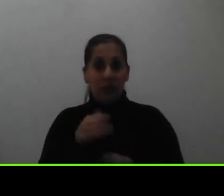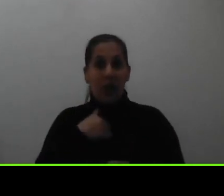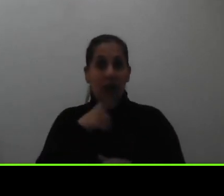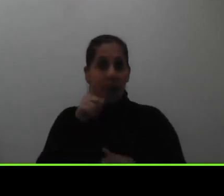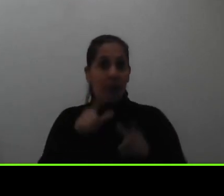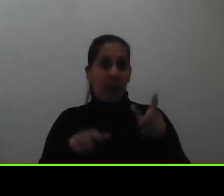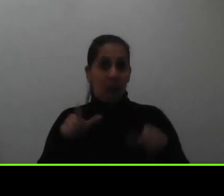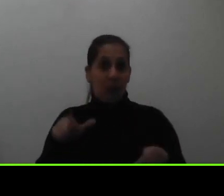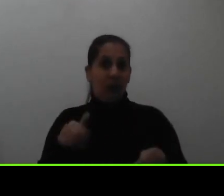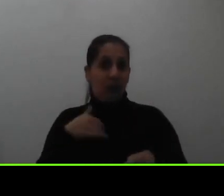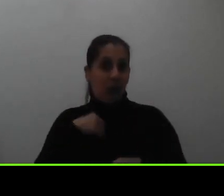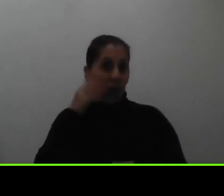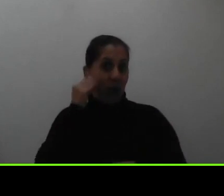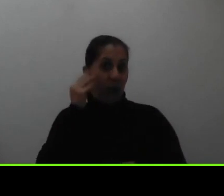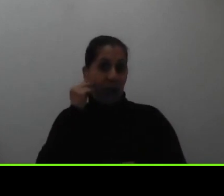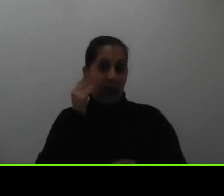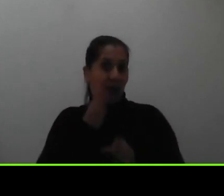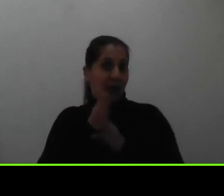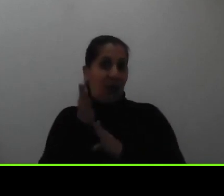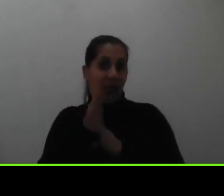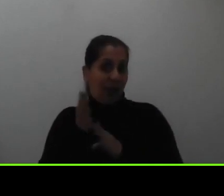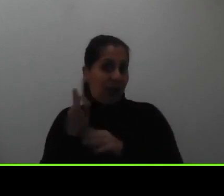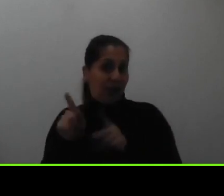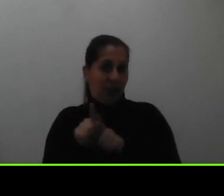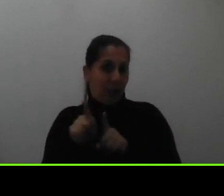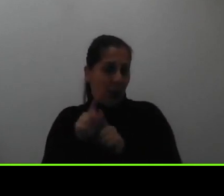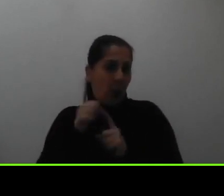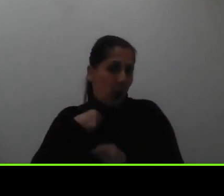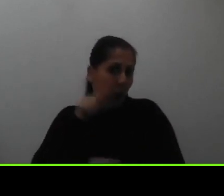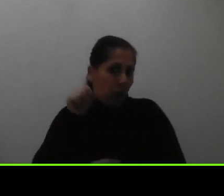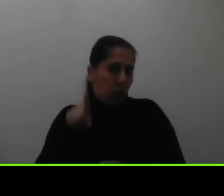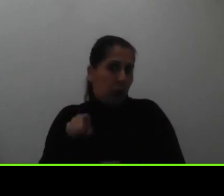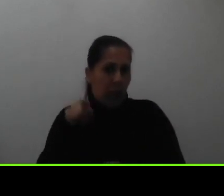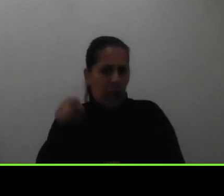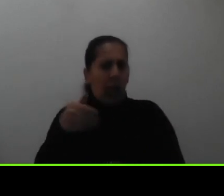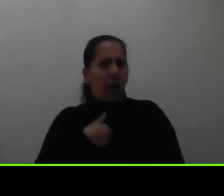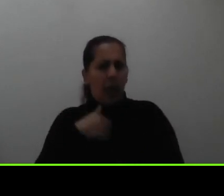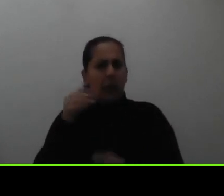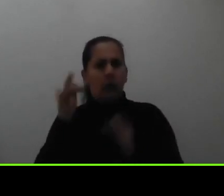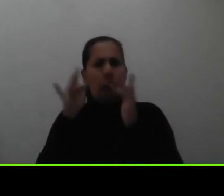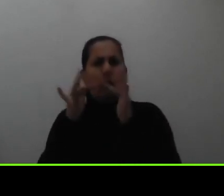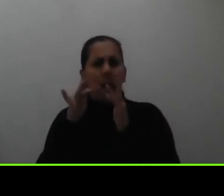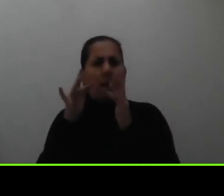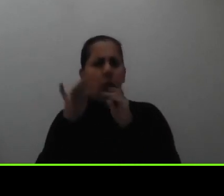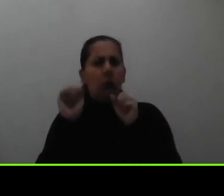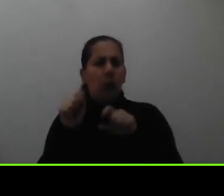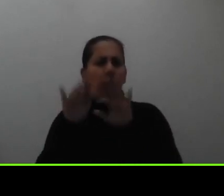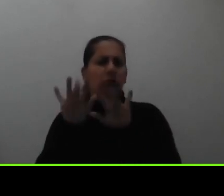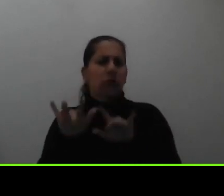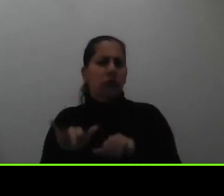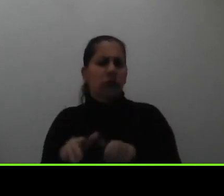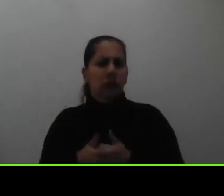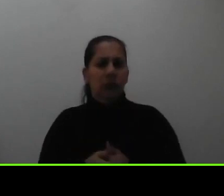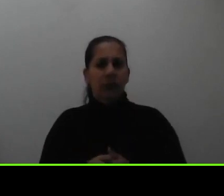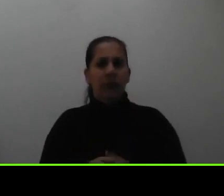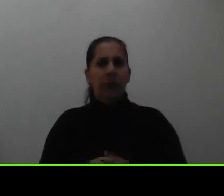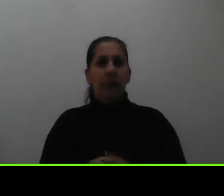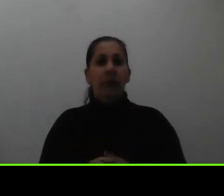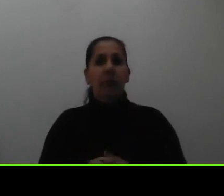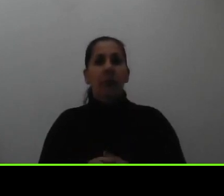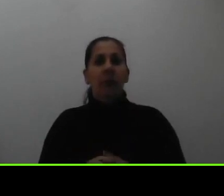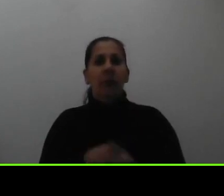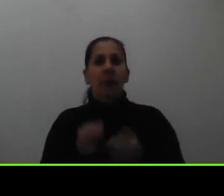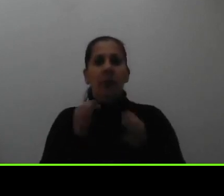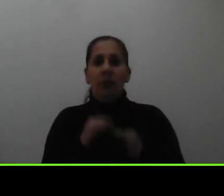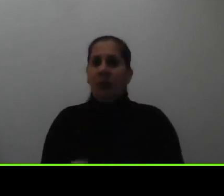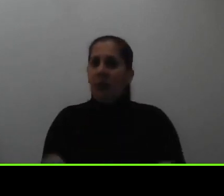cada una de las carreras y ustedes pueden hacer consultas también hay datos de contacto ahí a los que les podrían escribir muy importante